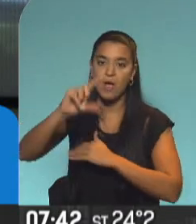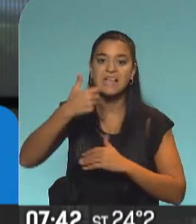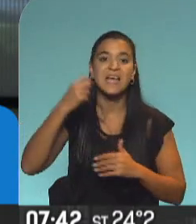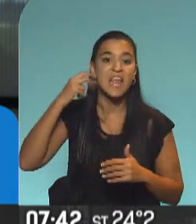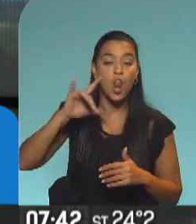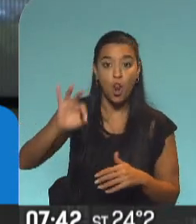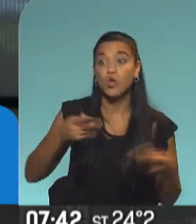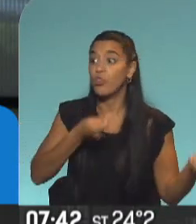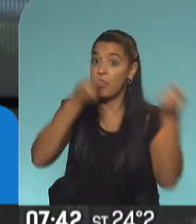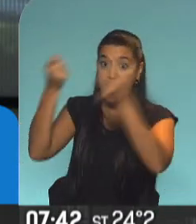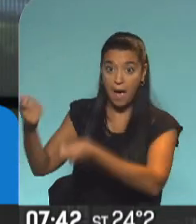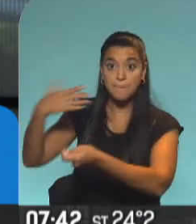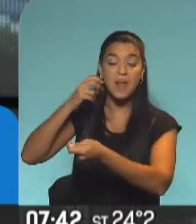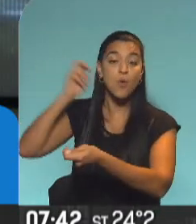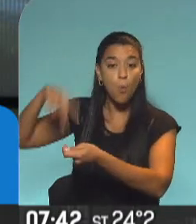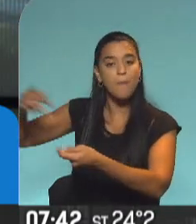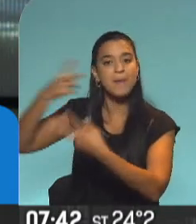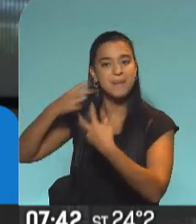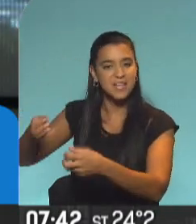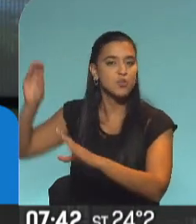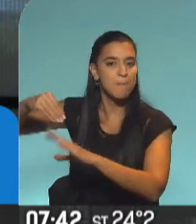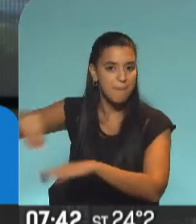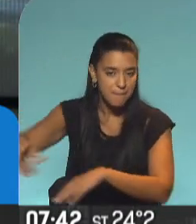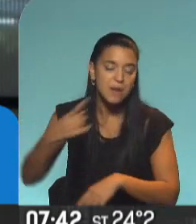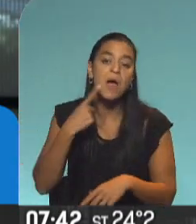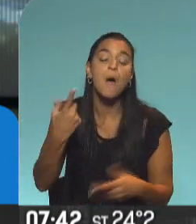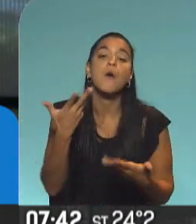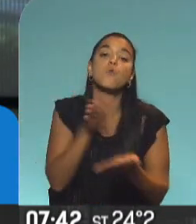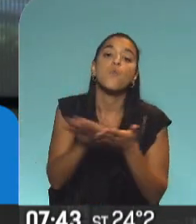la devolvió a Marijuán para que profundice la investigación y adopte un nuevo criterio.